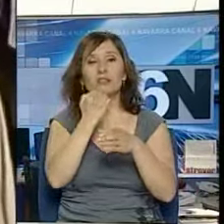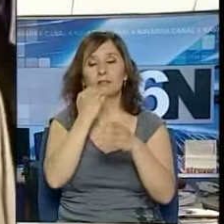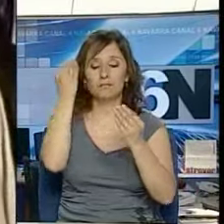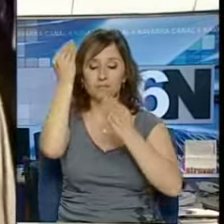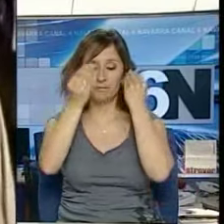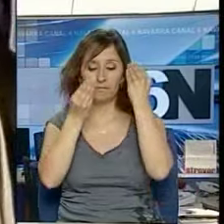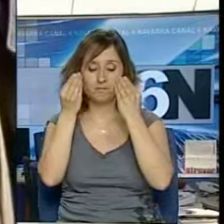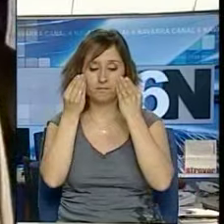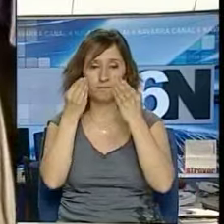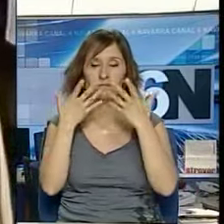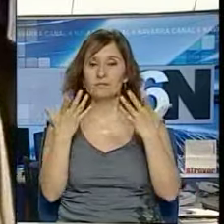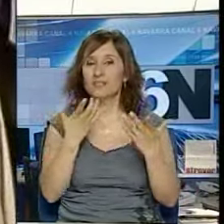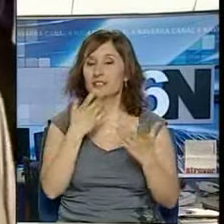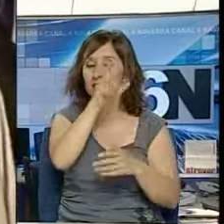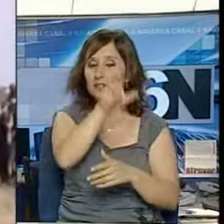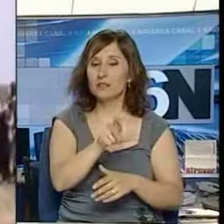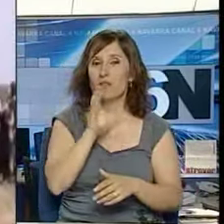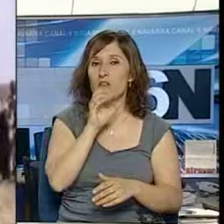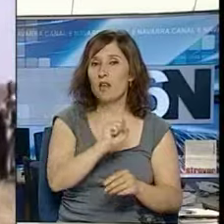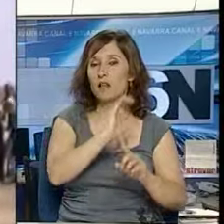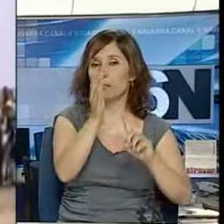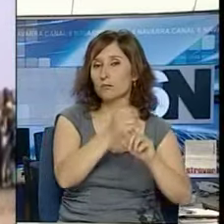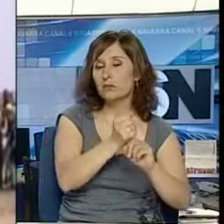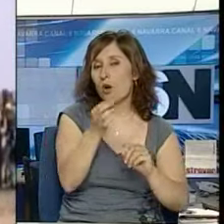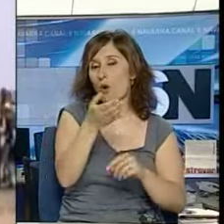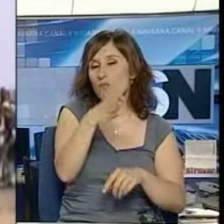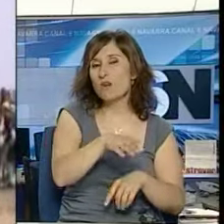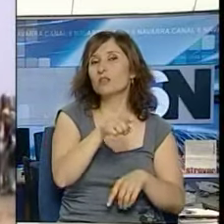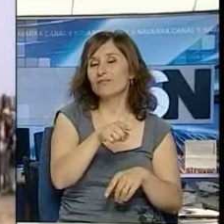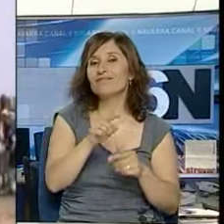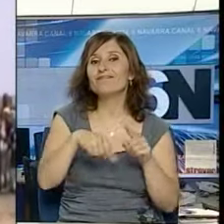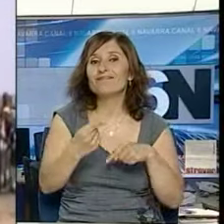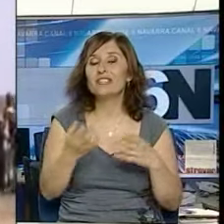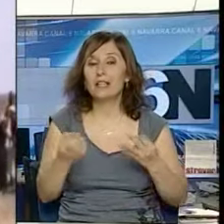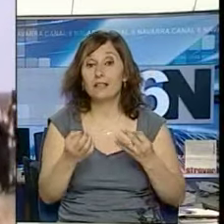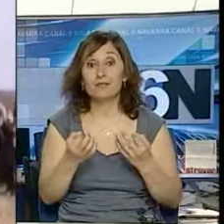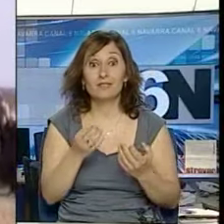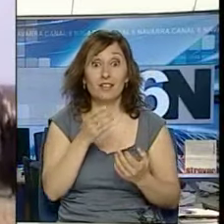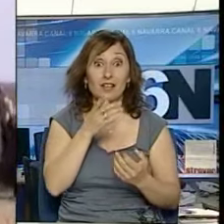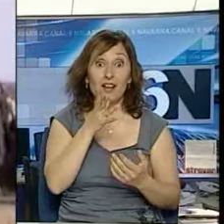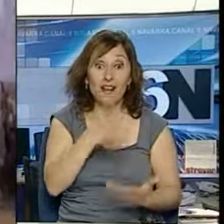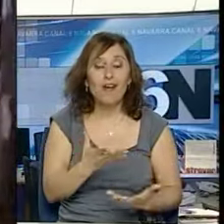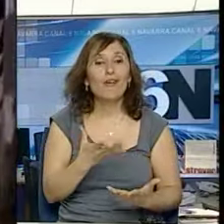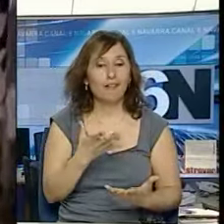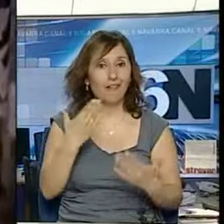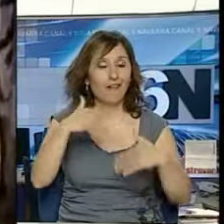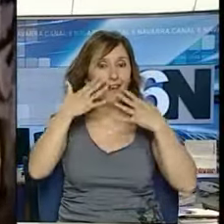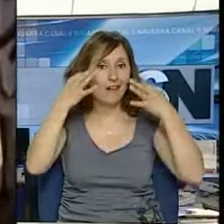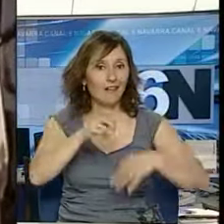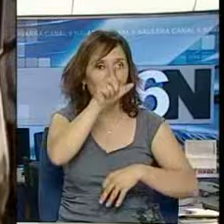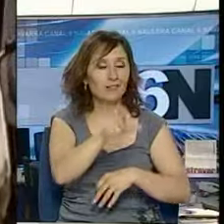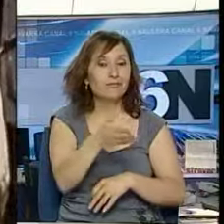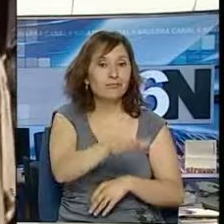yihadista era qué ocurriría si Bin Laden fuera capturado o eliminado. Pues bien, la cuestión que surge en estos momentos es